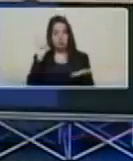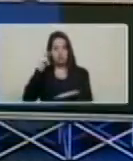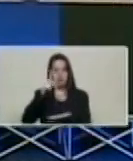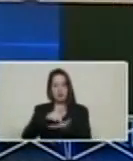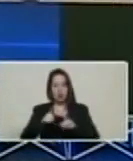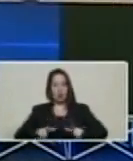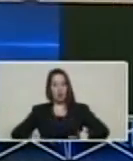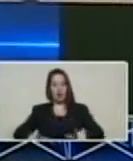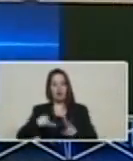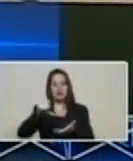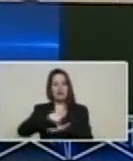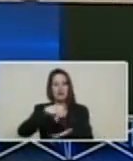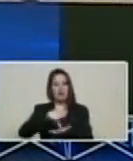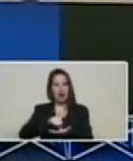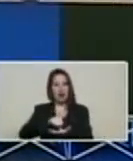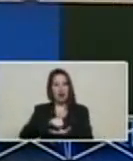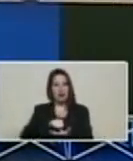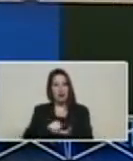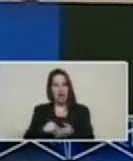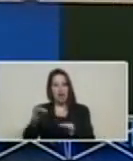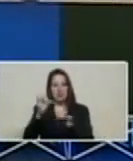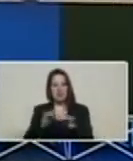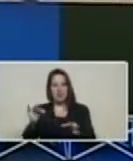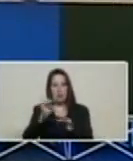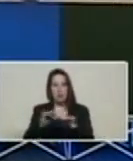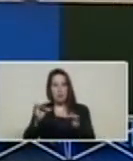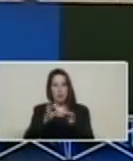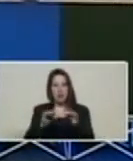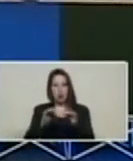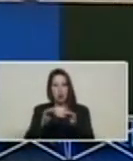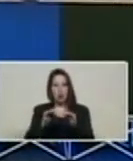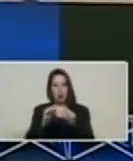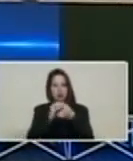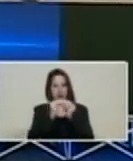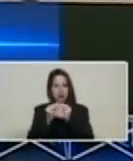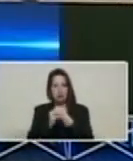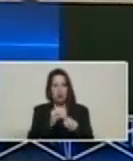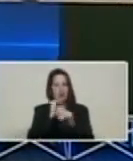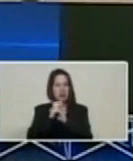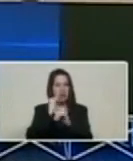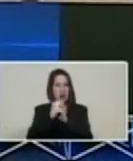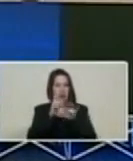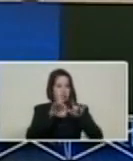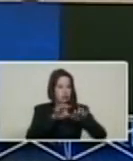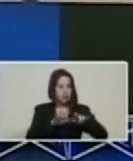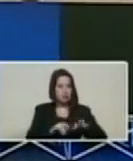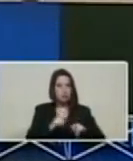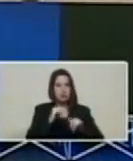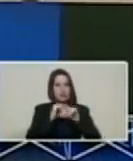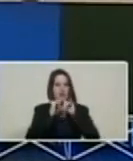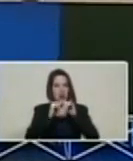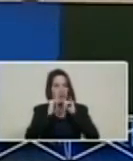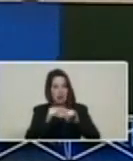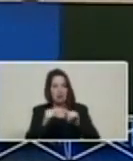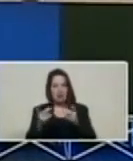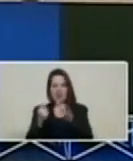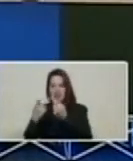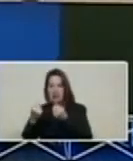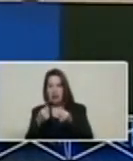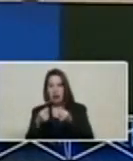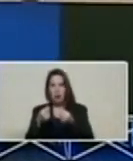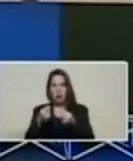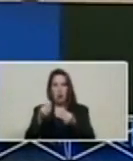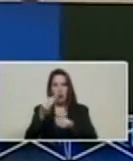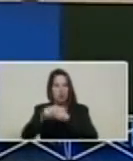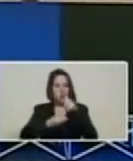toda la Superintendencia Nacional de Criptoactivos y de la Tesorería de Criptoactivos.